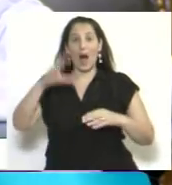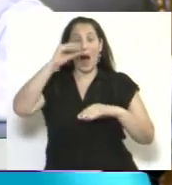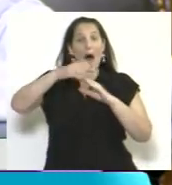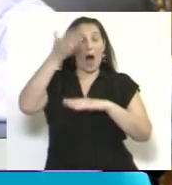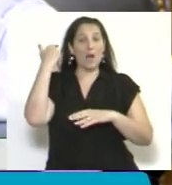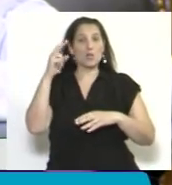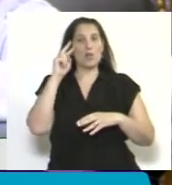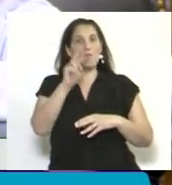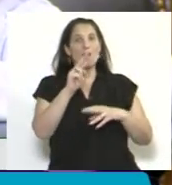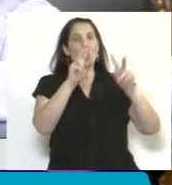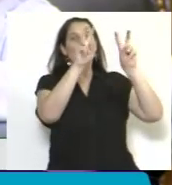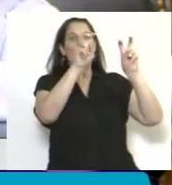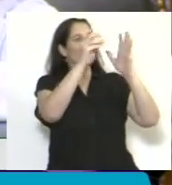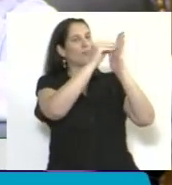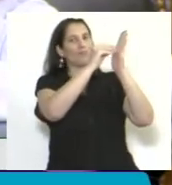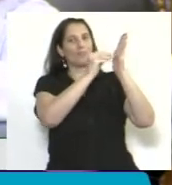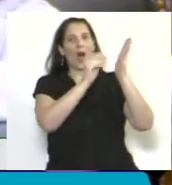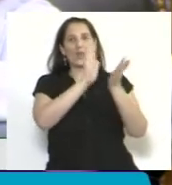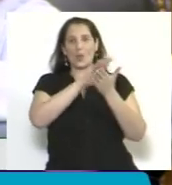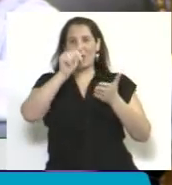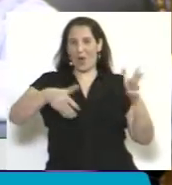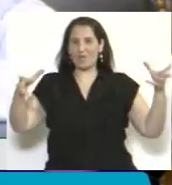¿Qué es lo